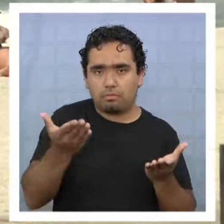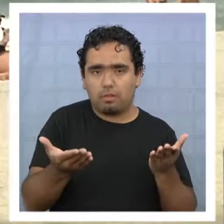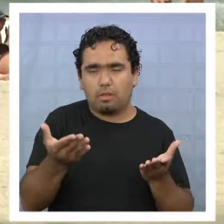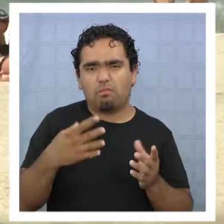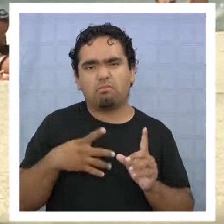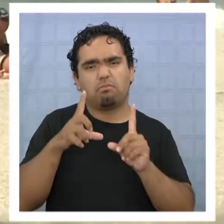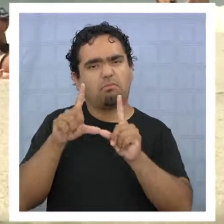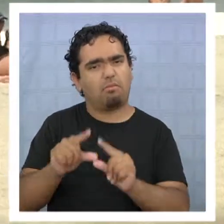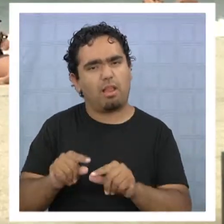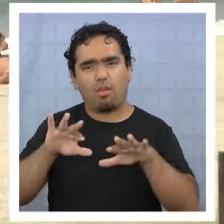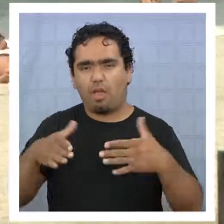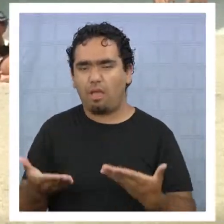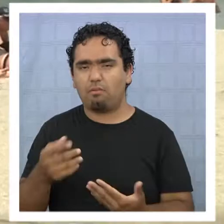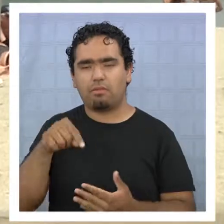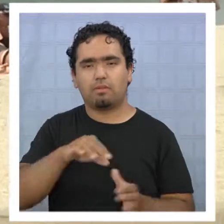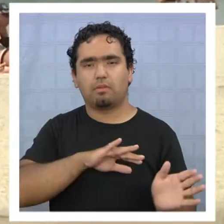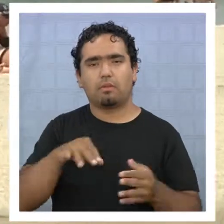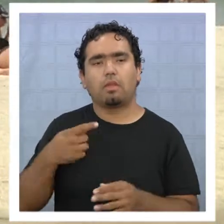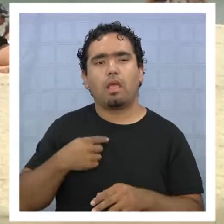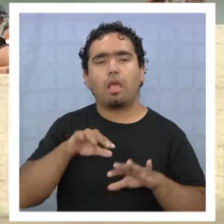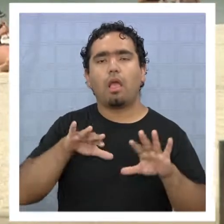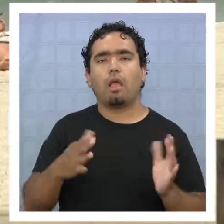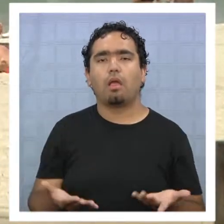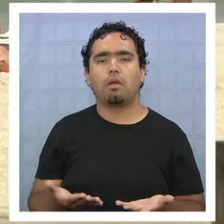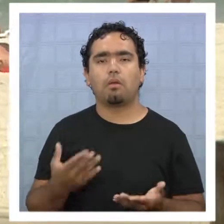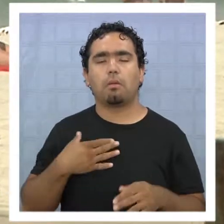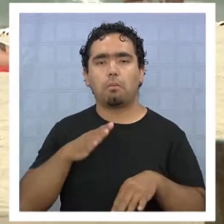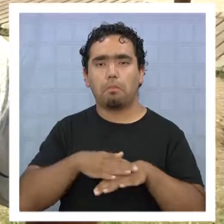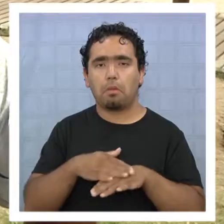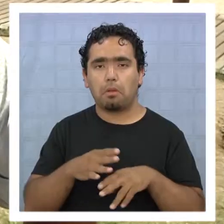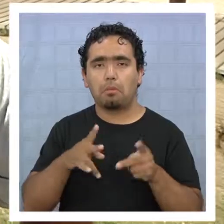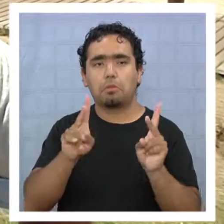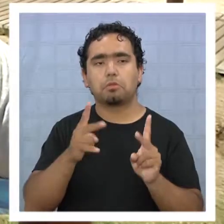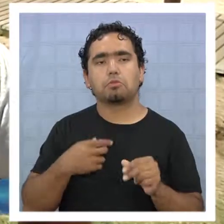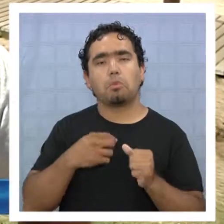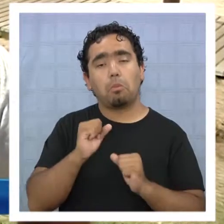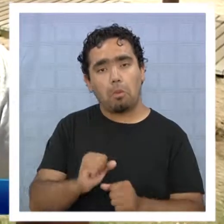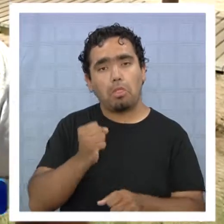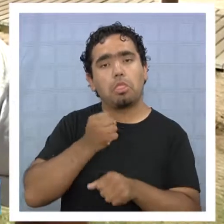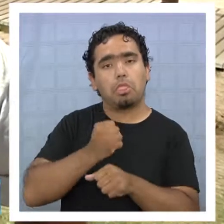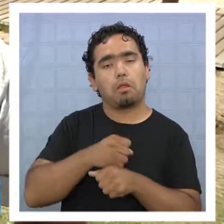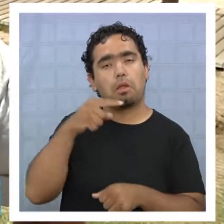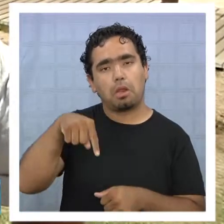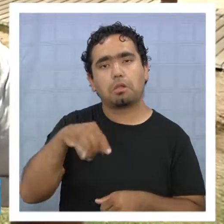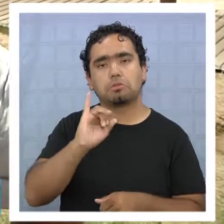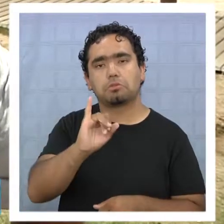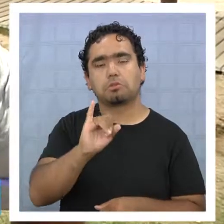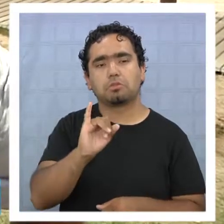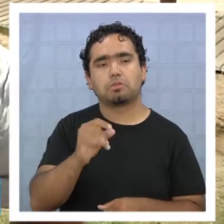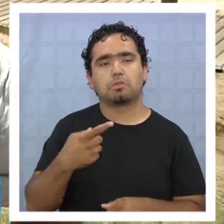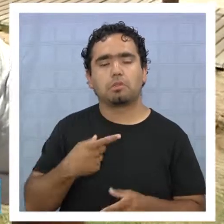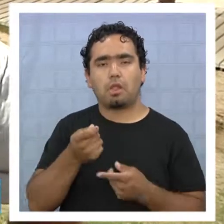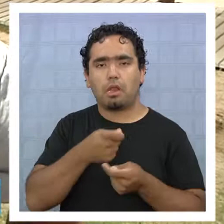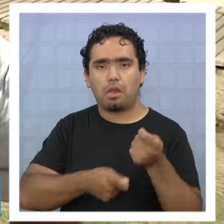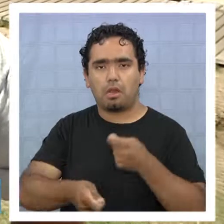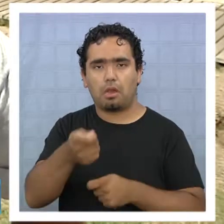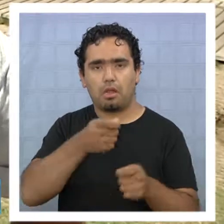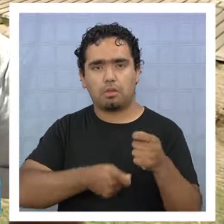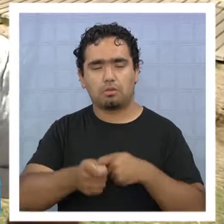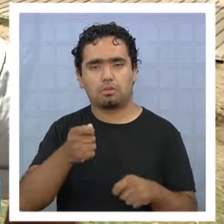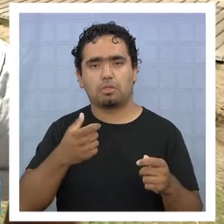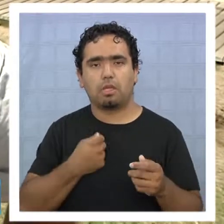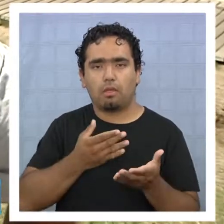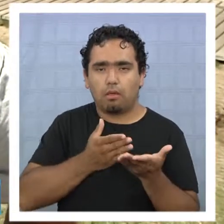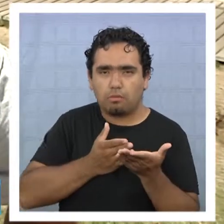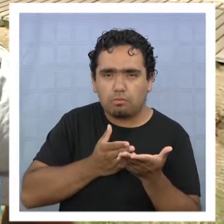esta misma fecha. Sí, al menos yo con los años que tengo acá, mi permiso me faculta para trabajar acá en este sector. Los